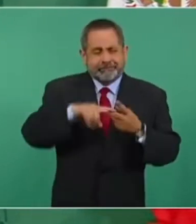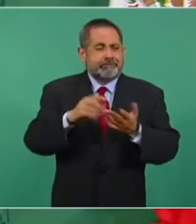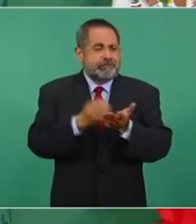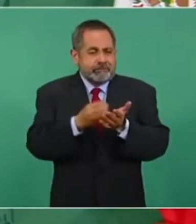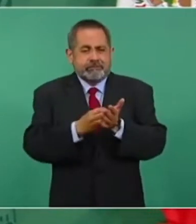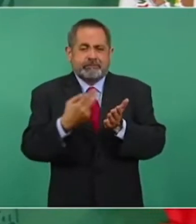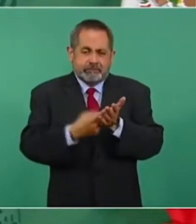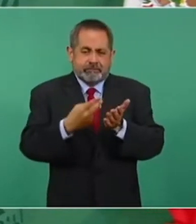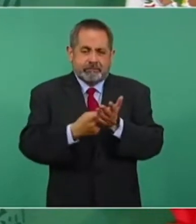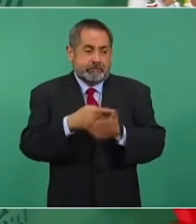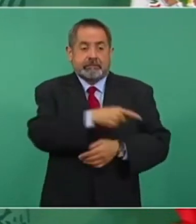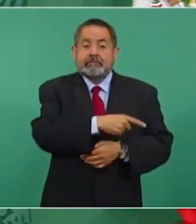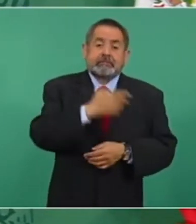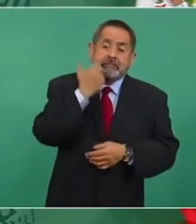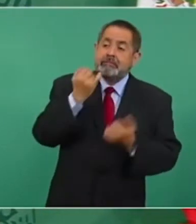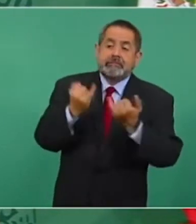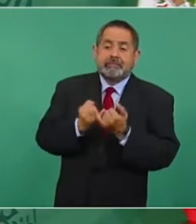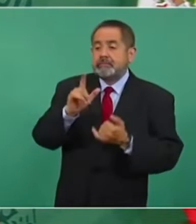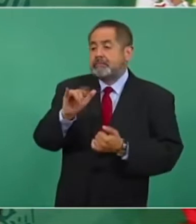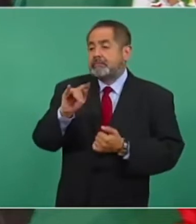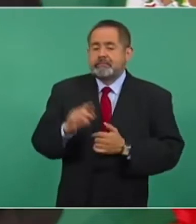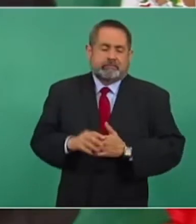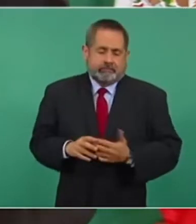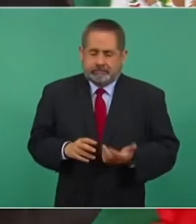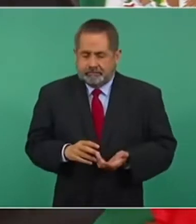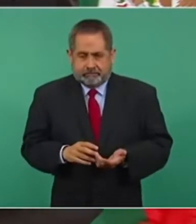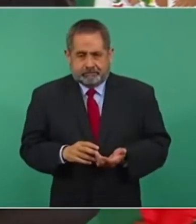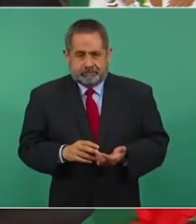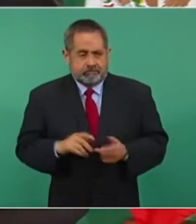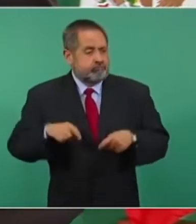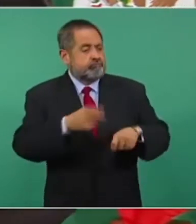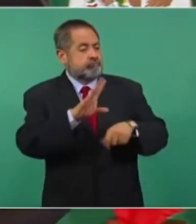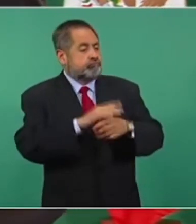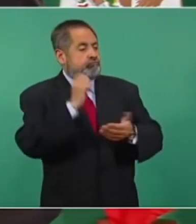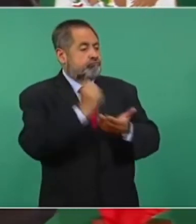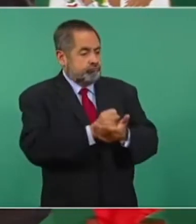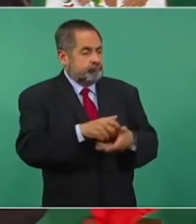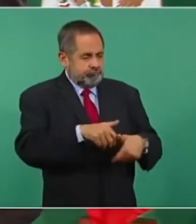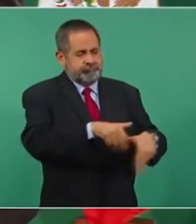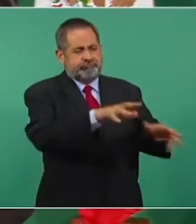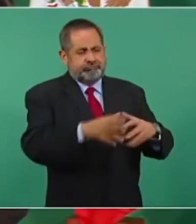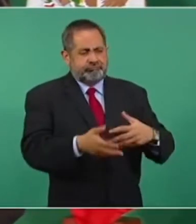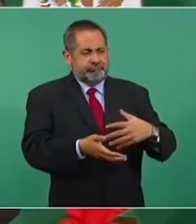de otros minerales,